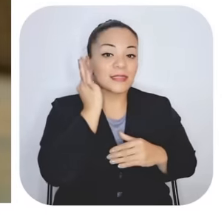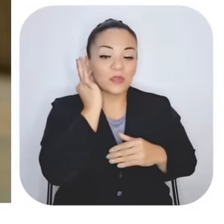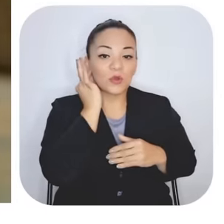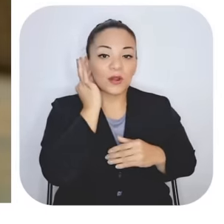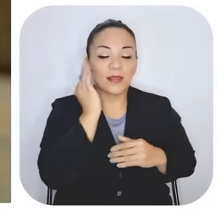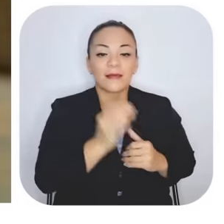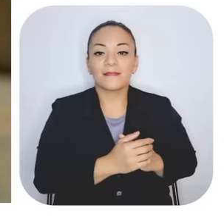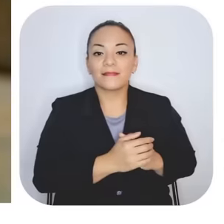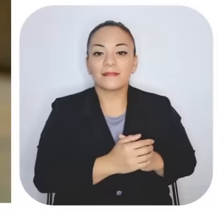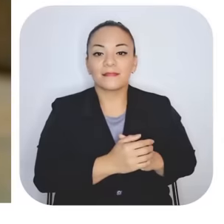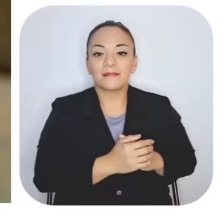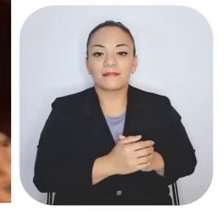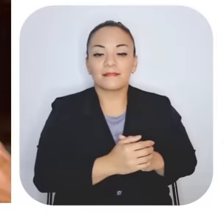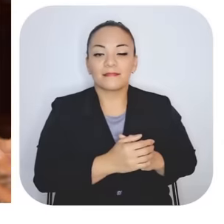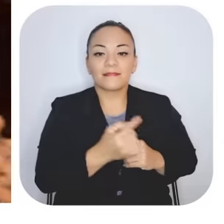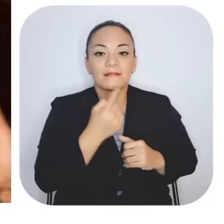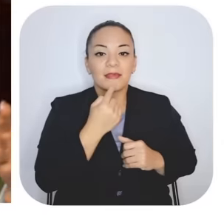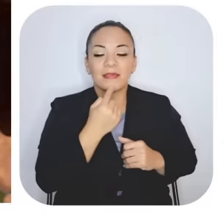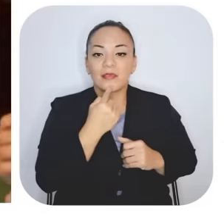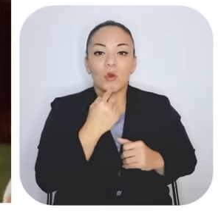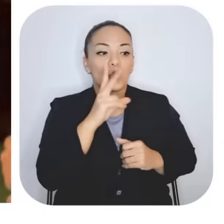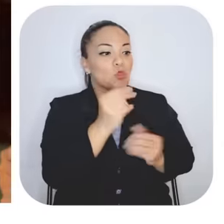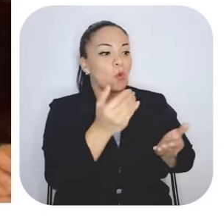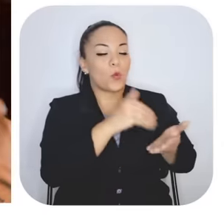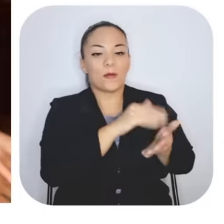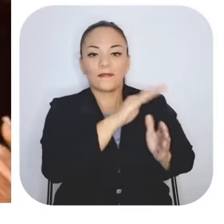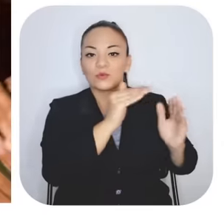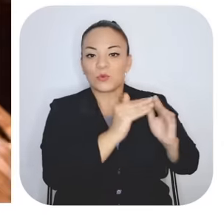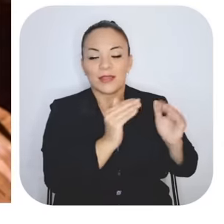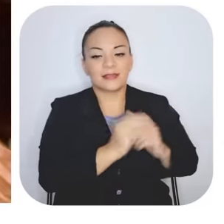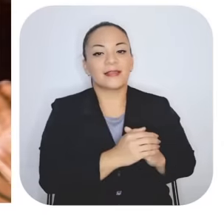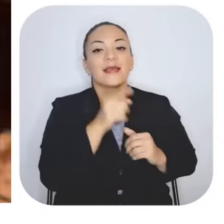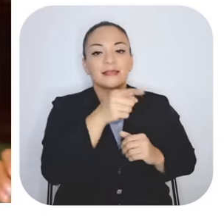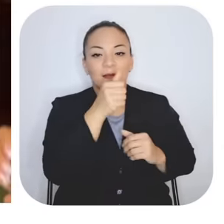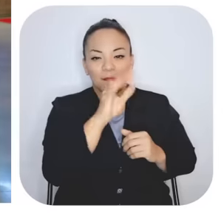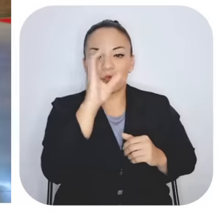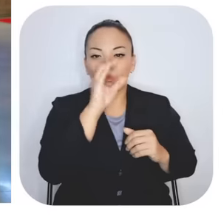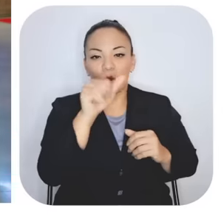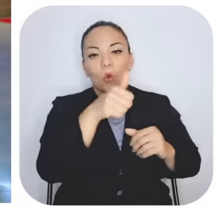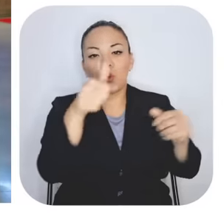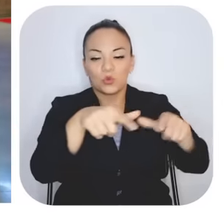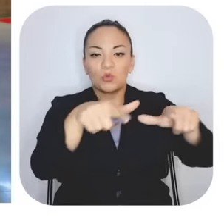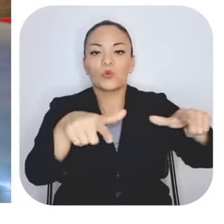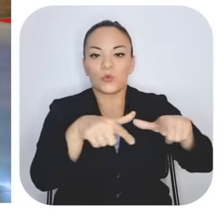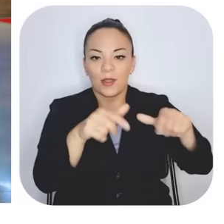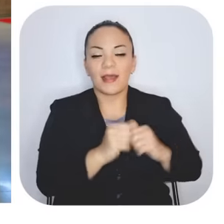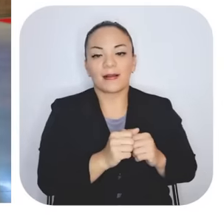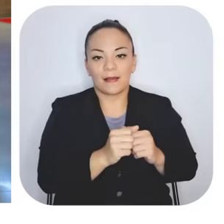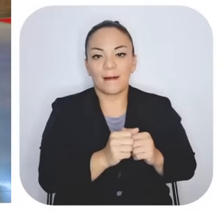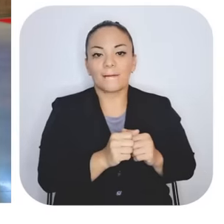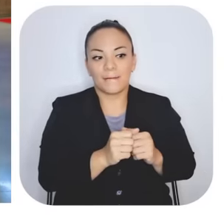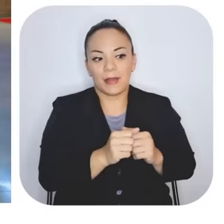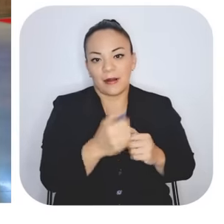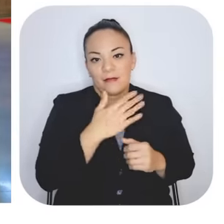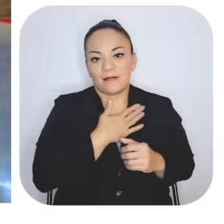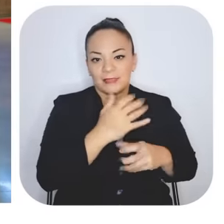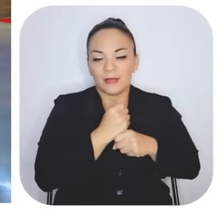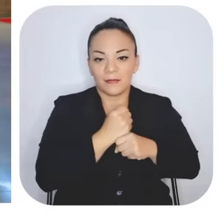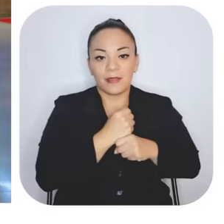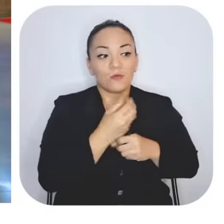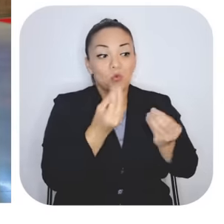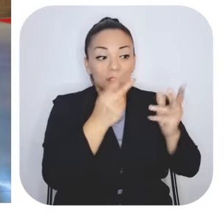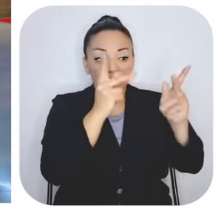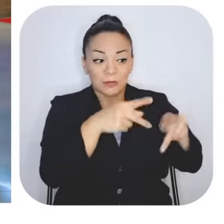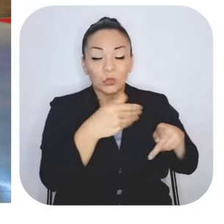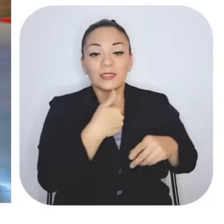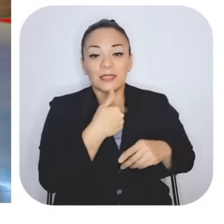fuera más. Entonces, buscó un lugar donde poder estar. Que a veces hay personas que tienen todo y no agradecen lo que